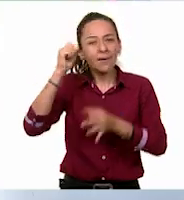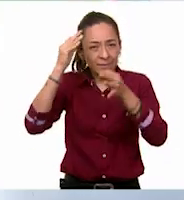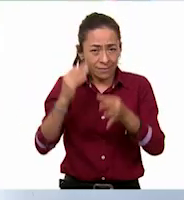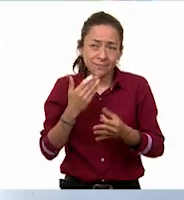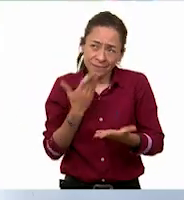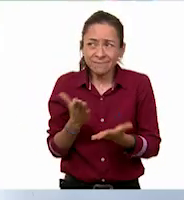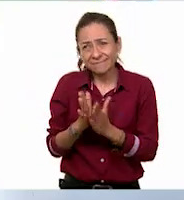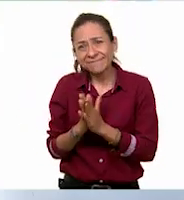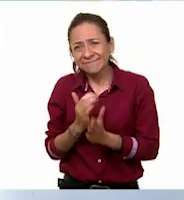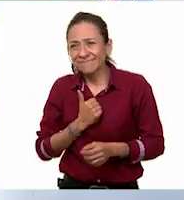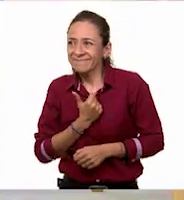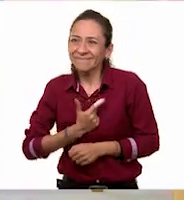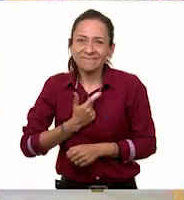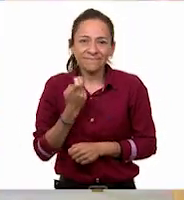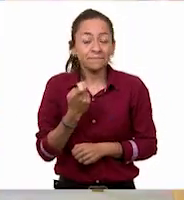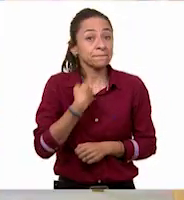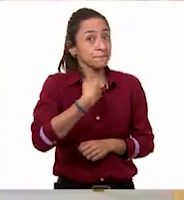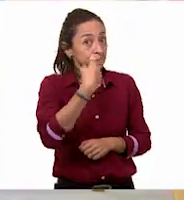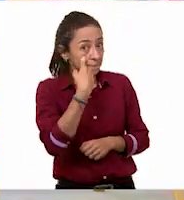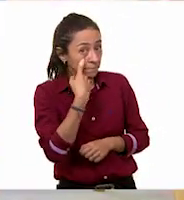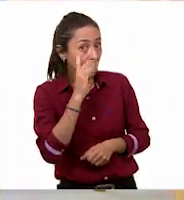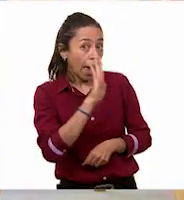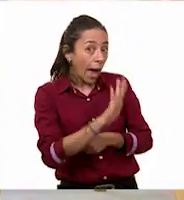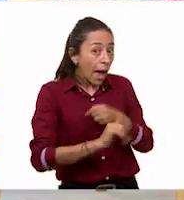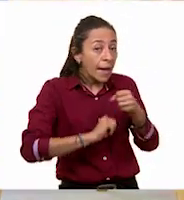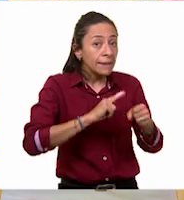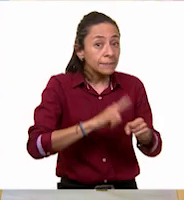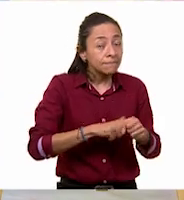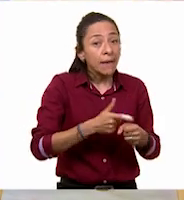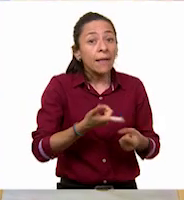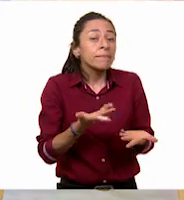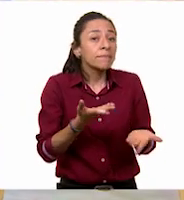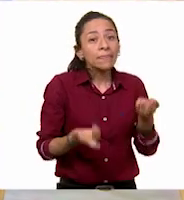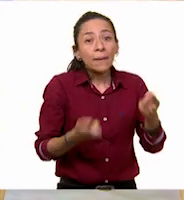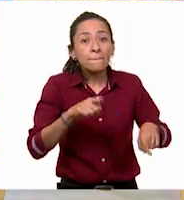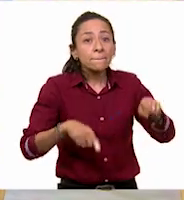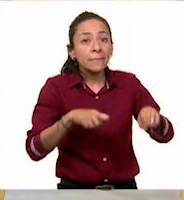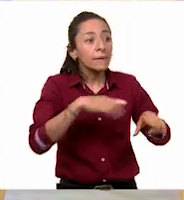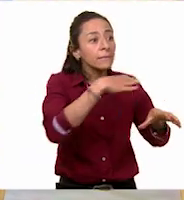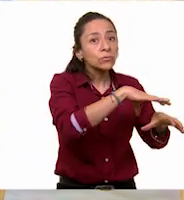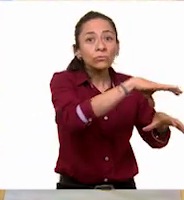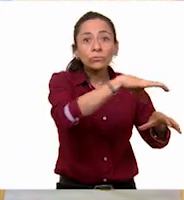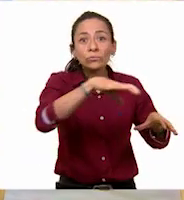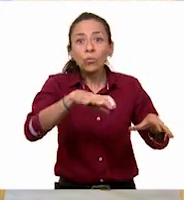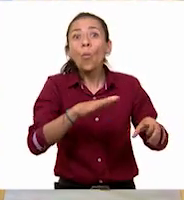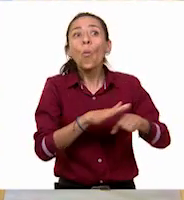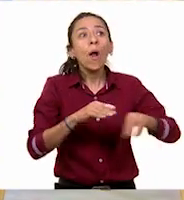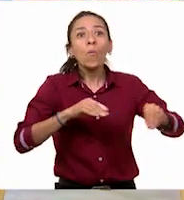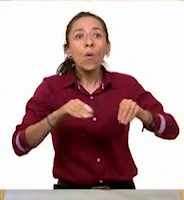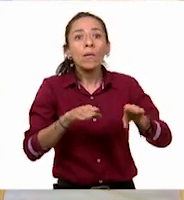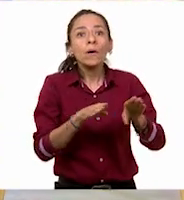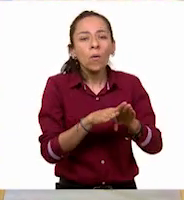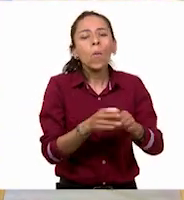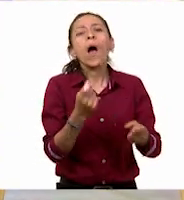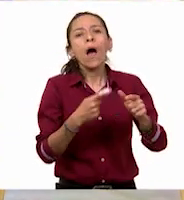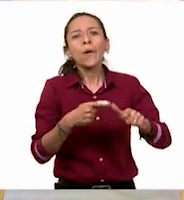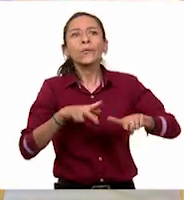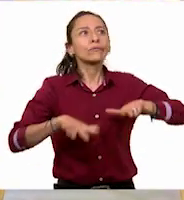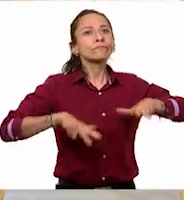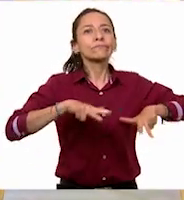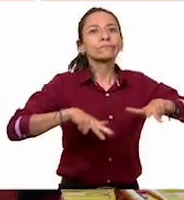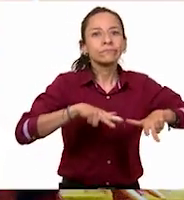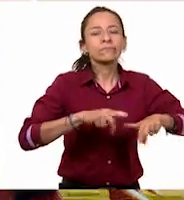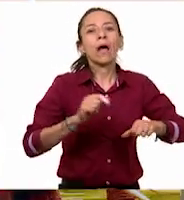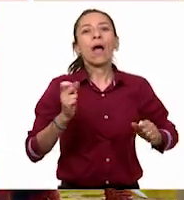animales, de acuerdo a su desplazamiento, se pueden clasificar en animales que caminan, que vuelan, que